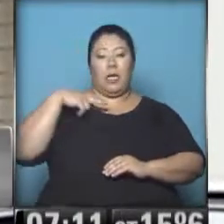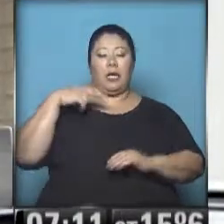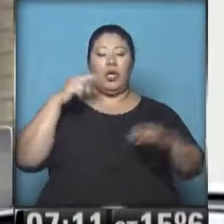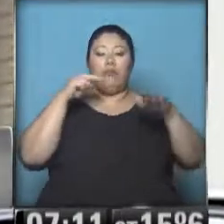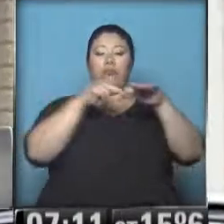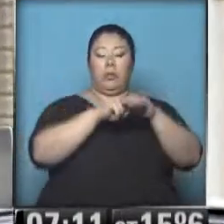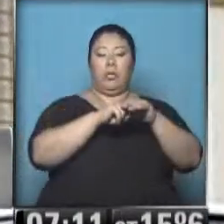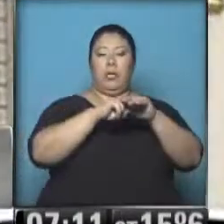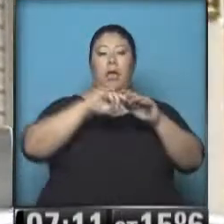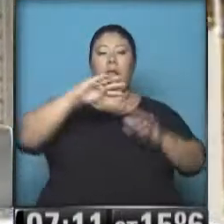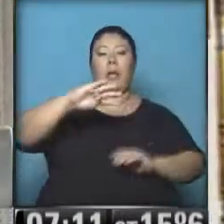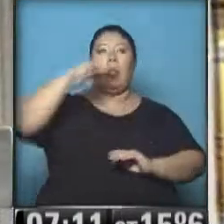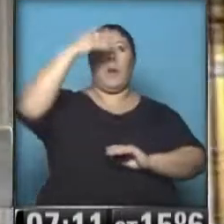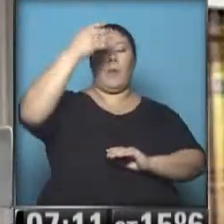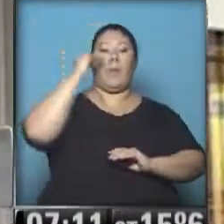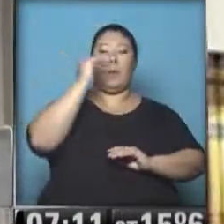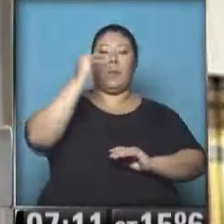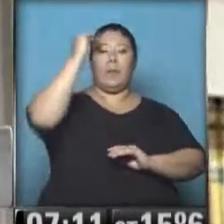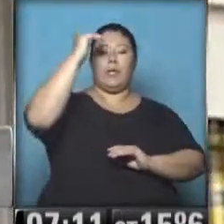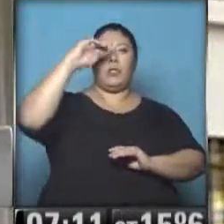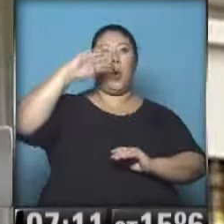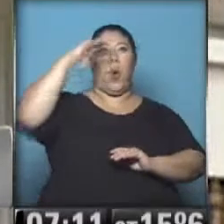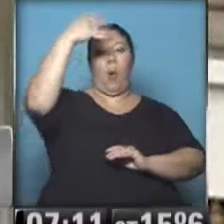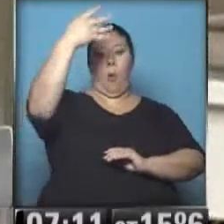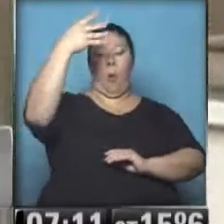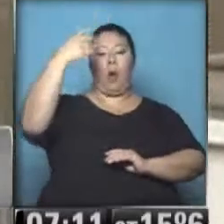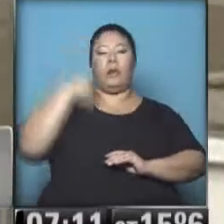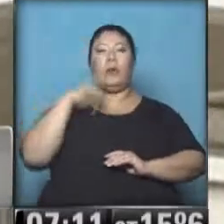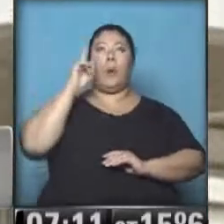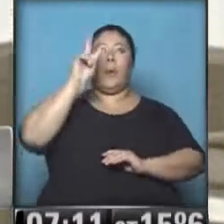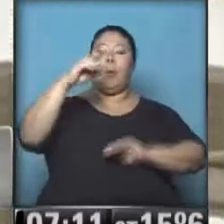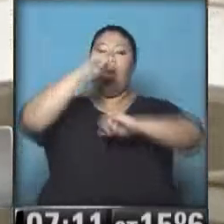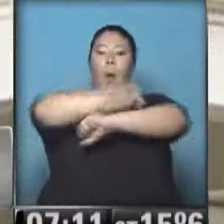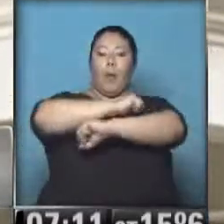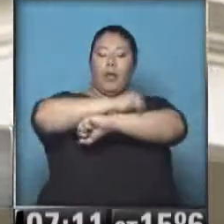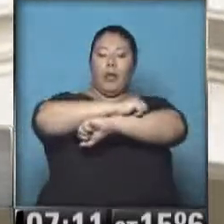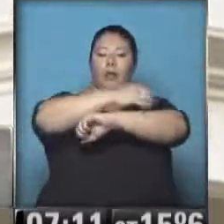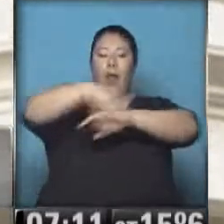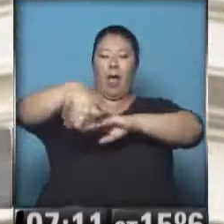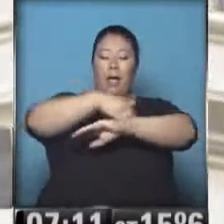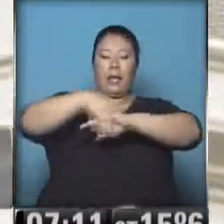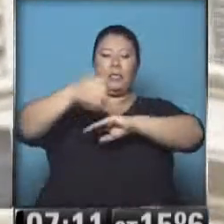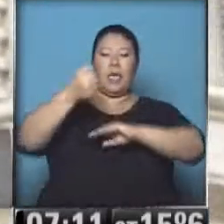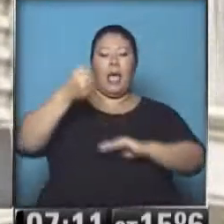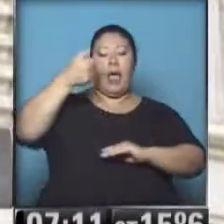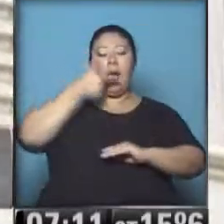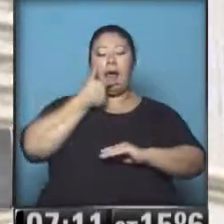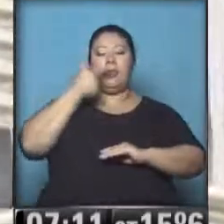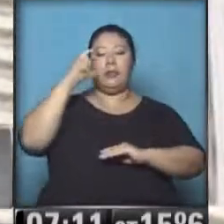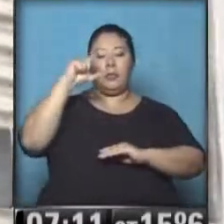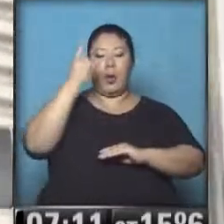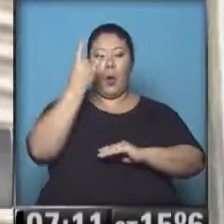que vemos, por supuesto, con esta ventana que da sobre la calle Ascuénaga y que la unidad médica presidencial